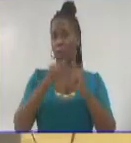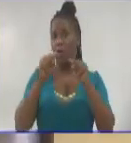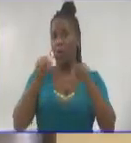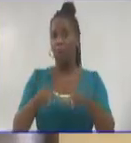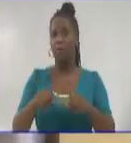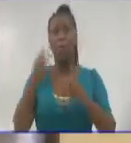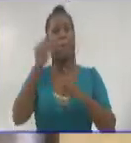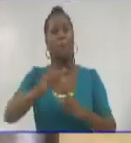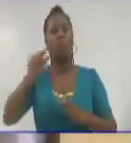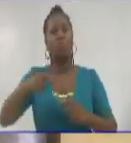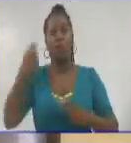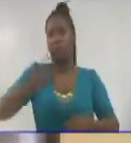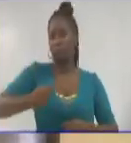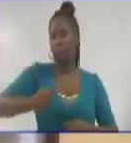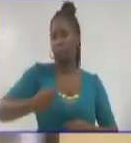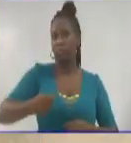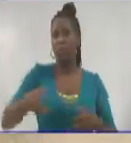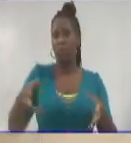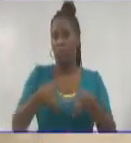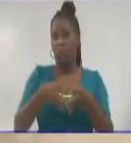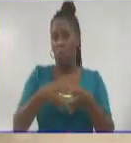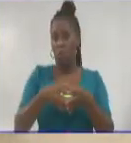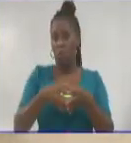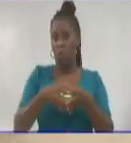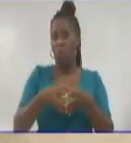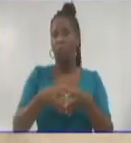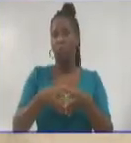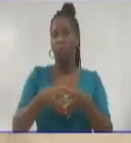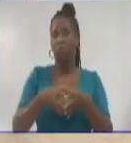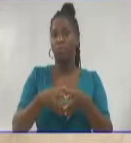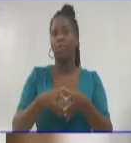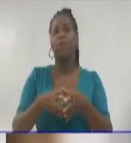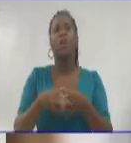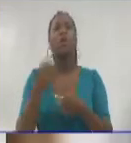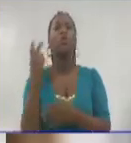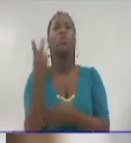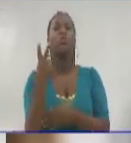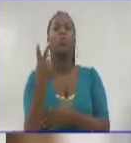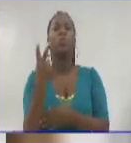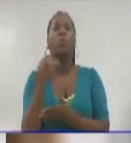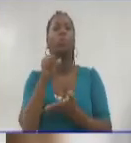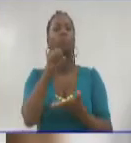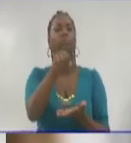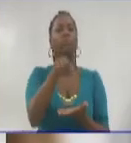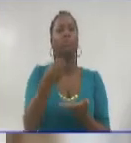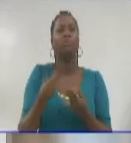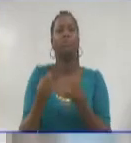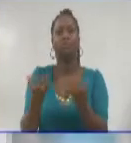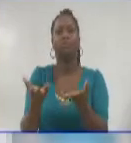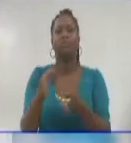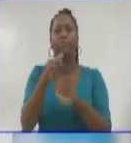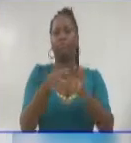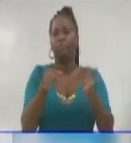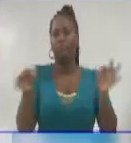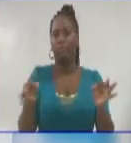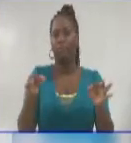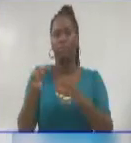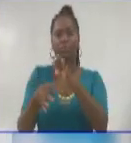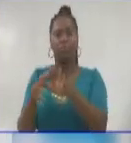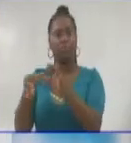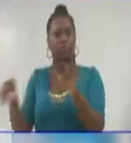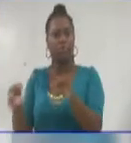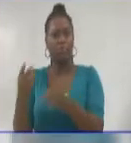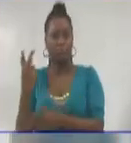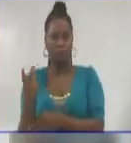jurado integrado por Oscar Nelson, Jorge Núñez y Rogelio Martínez otorgó dos menciones a los artistas Noel Manso y Jorge Luis Arguelles.